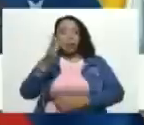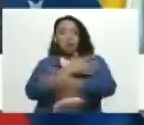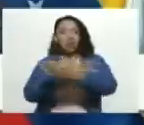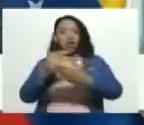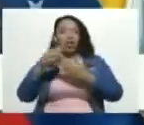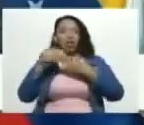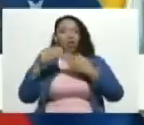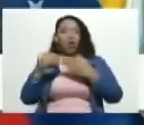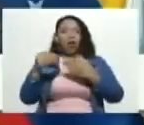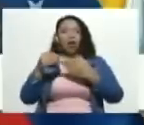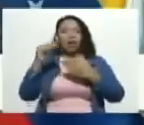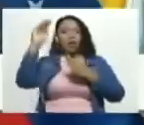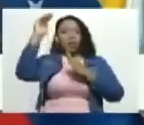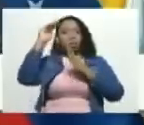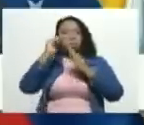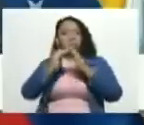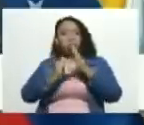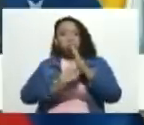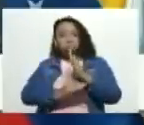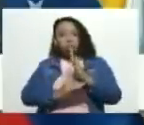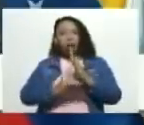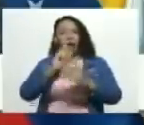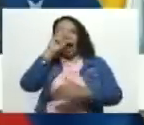dólares en el año 2020.